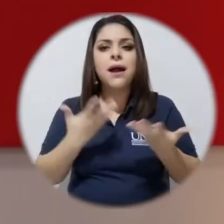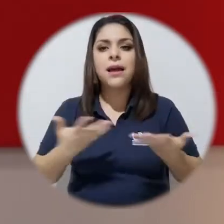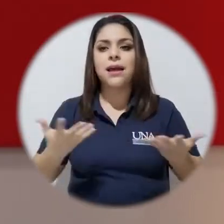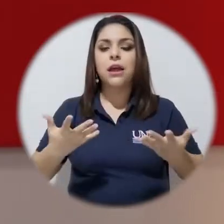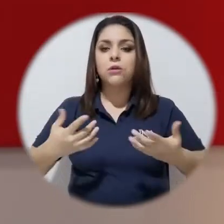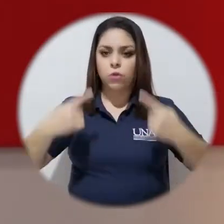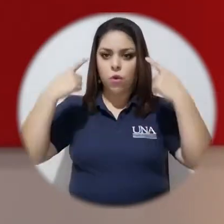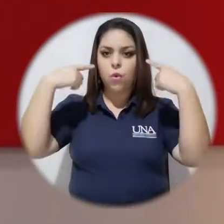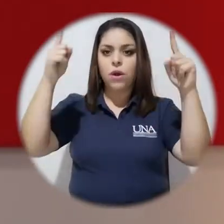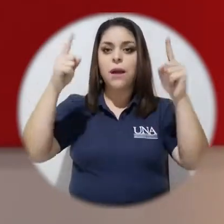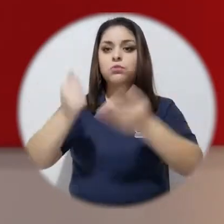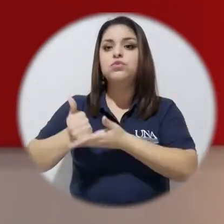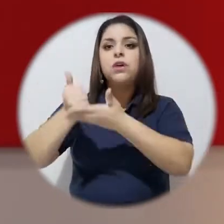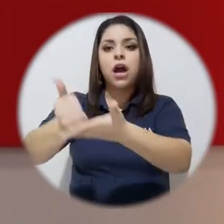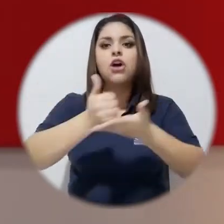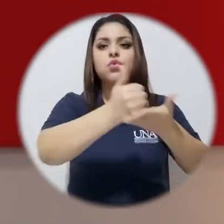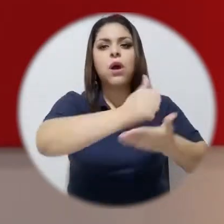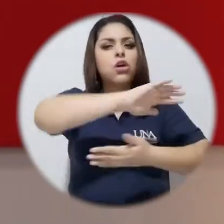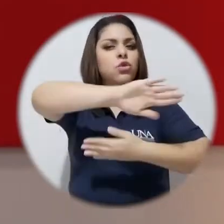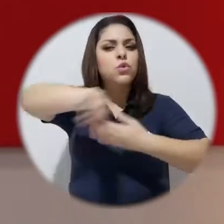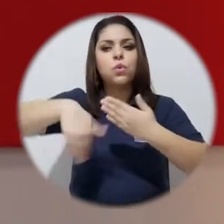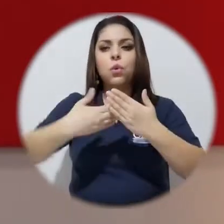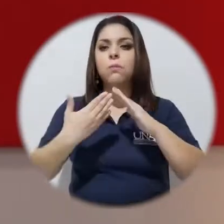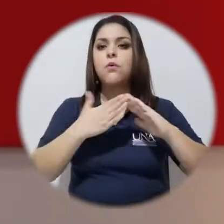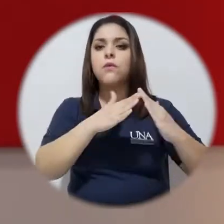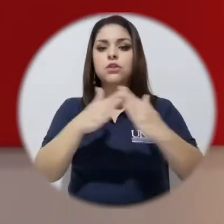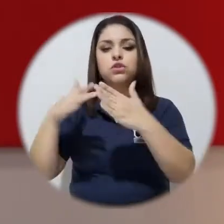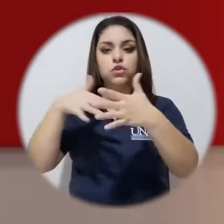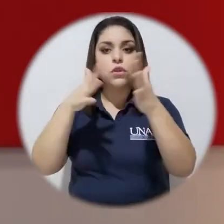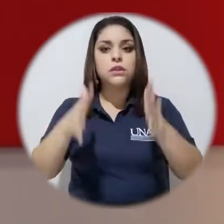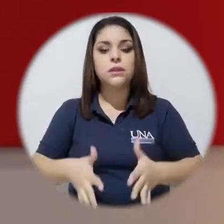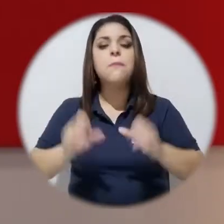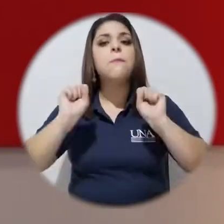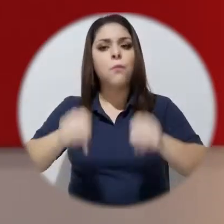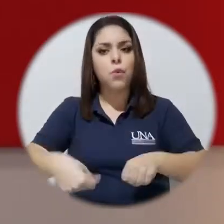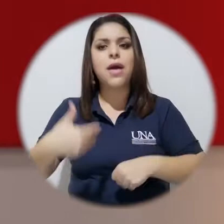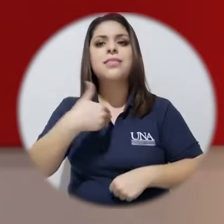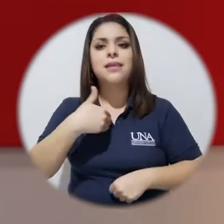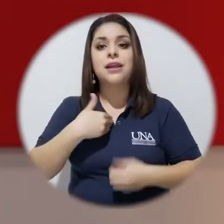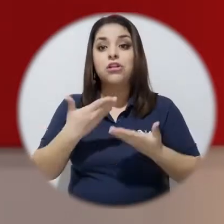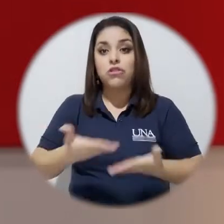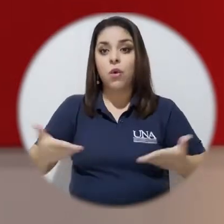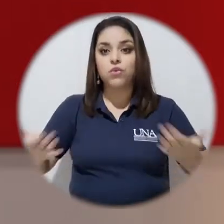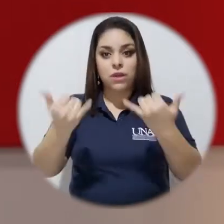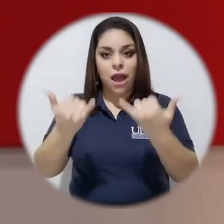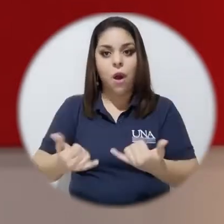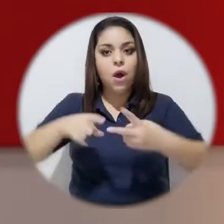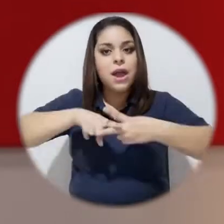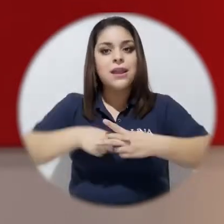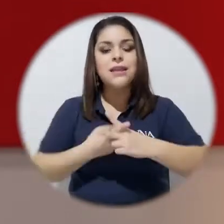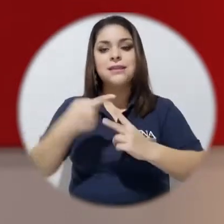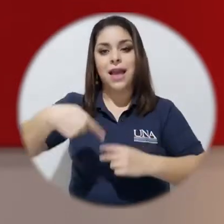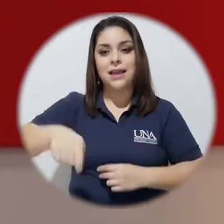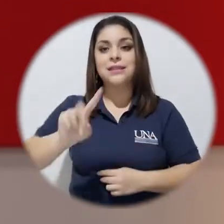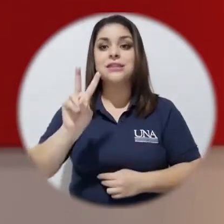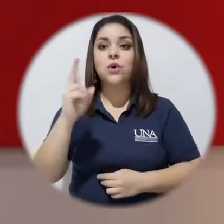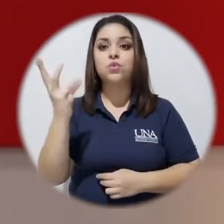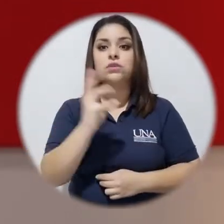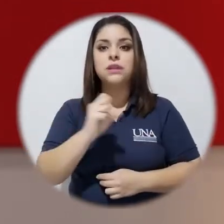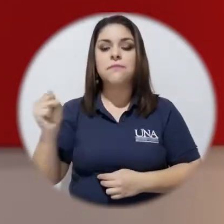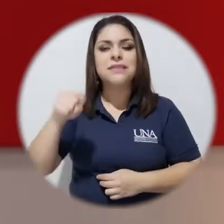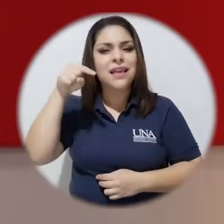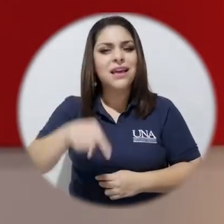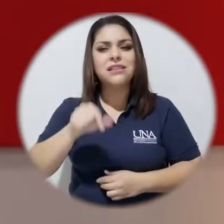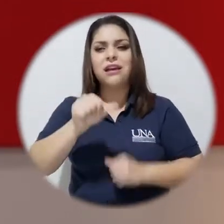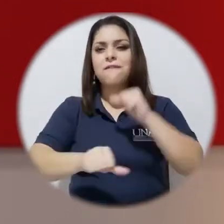poder llegar en la medida de posible a toda la población estudiantil y que puedan contar con estos recursos ahora que inicia este segundo ciclo. Esto es